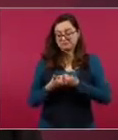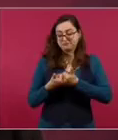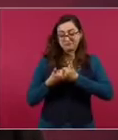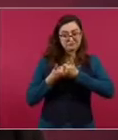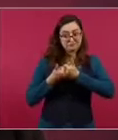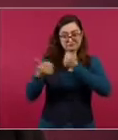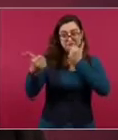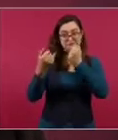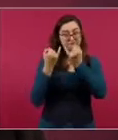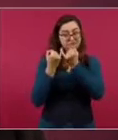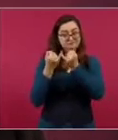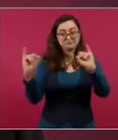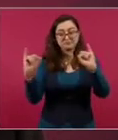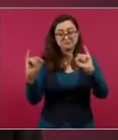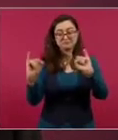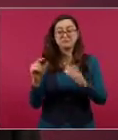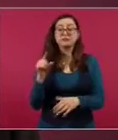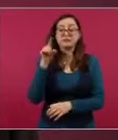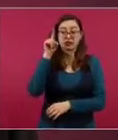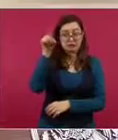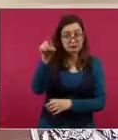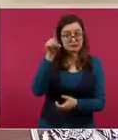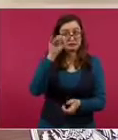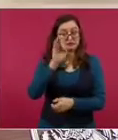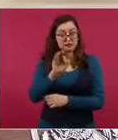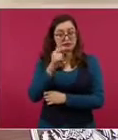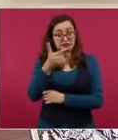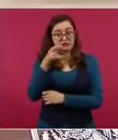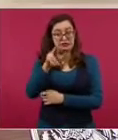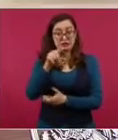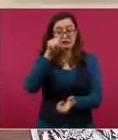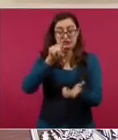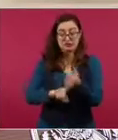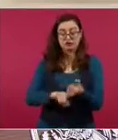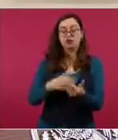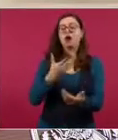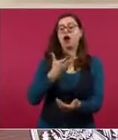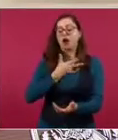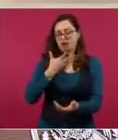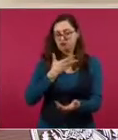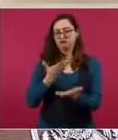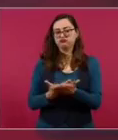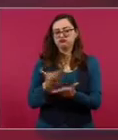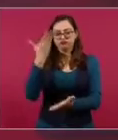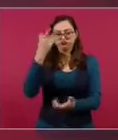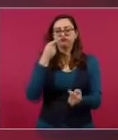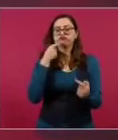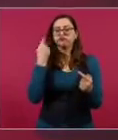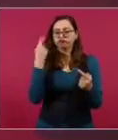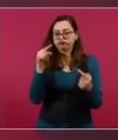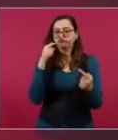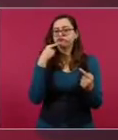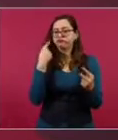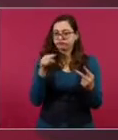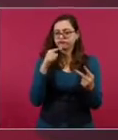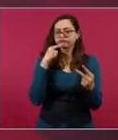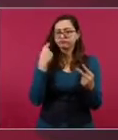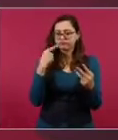están atendiendo las denuncias en contra de García Luna. Lo que